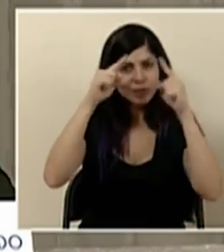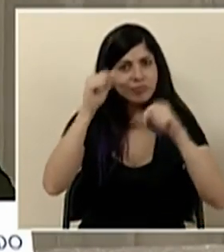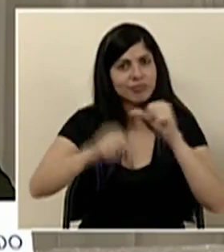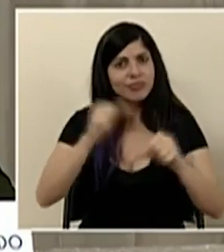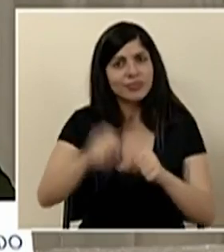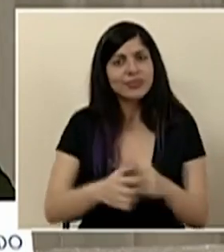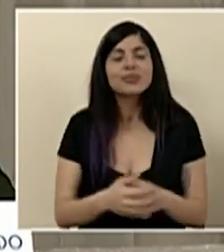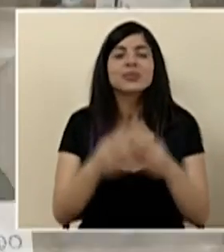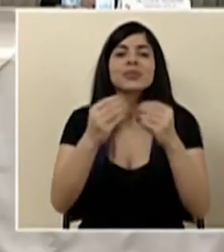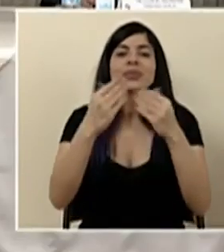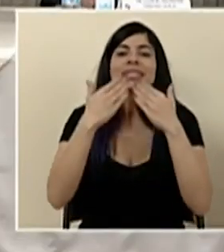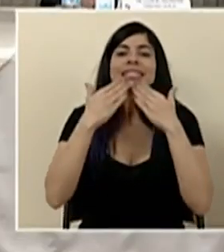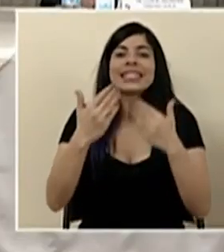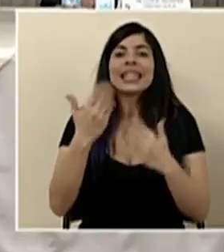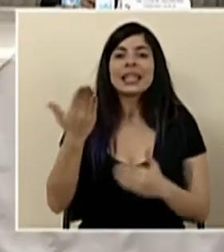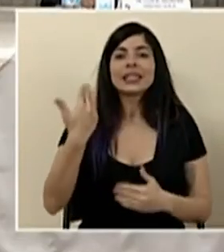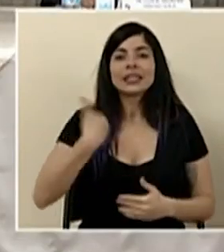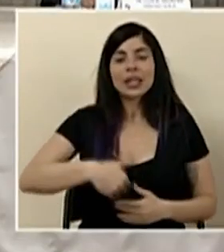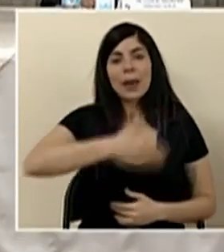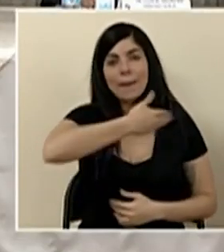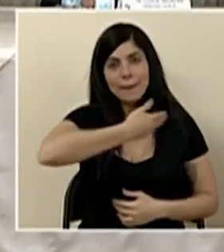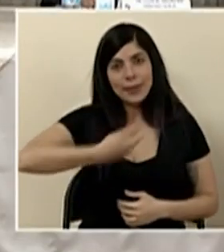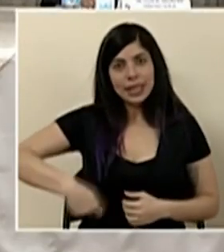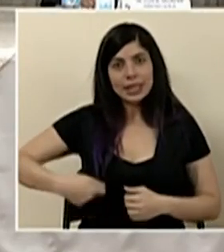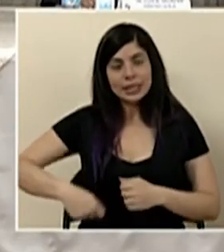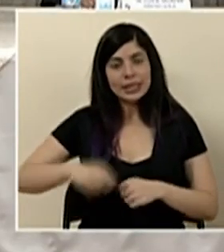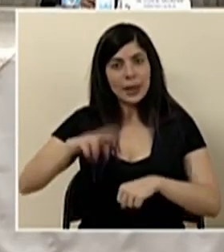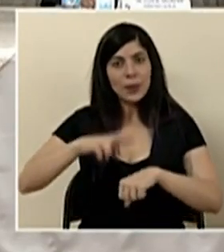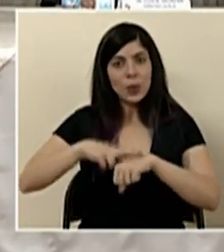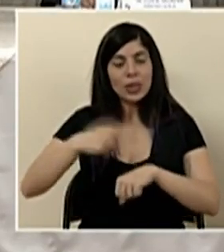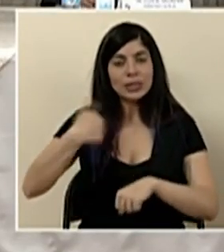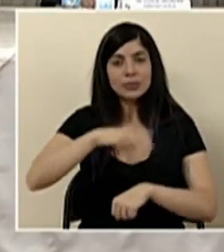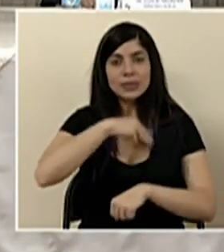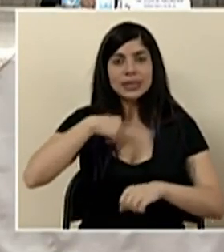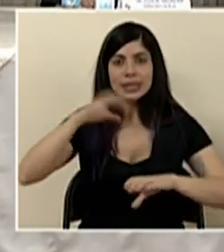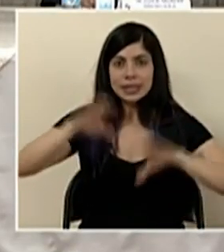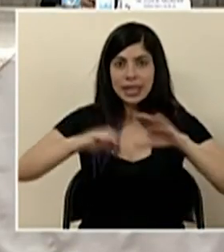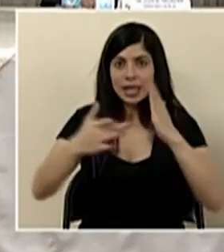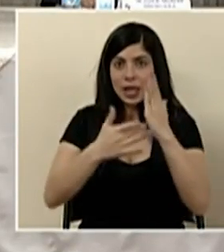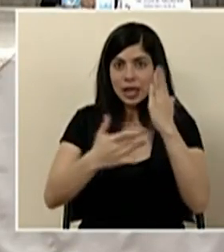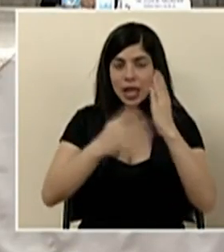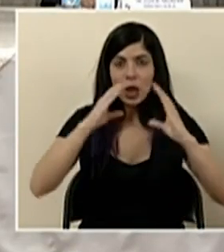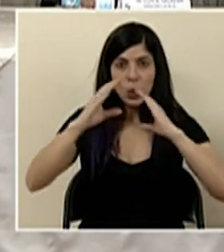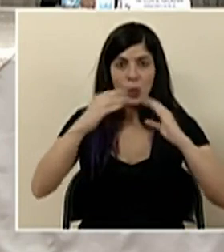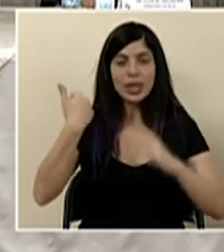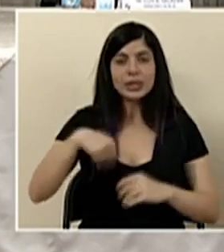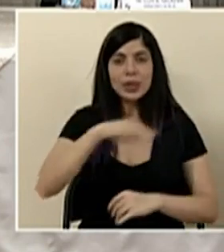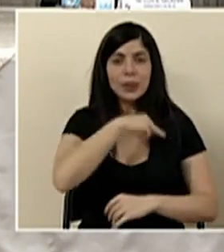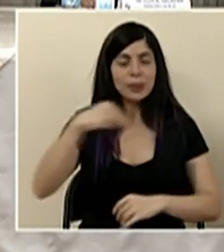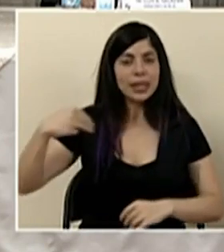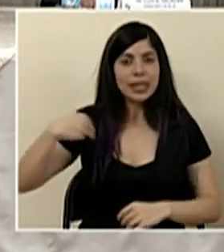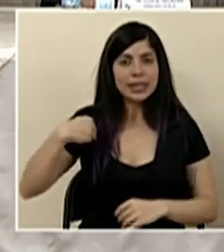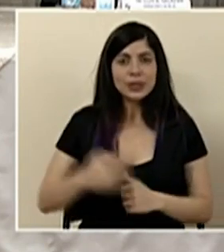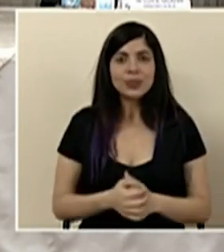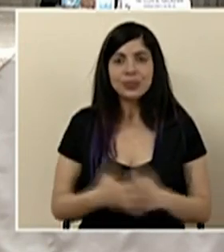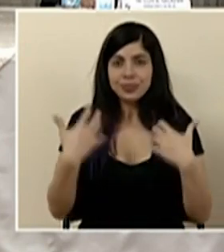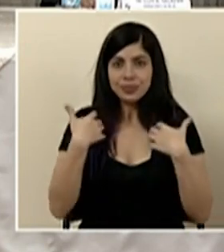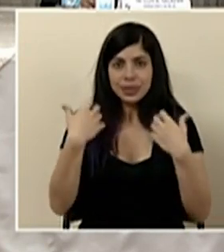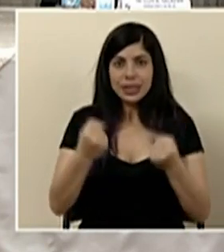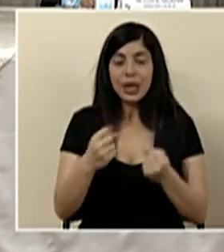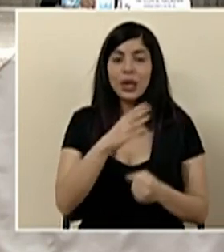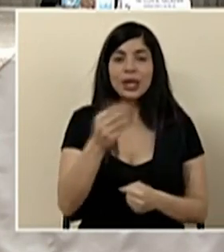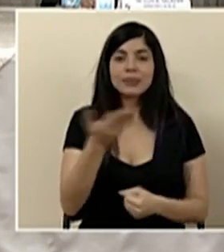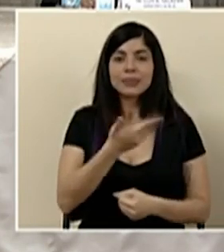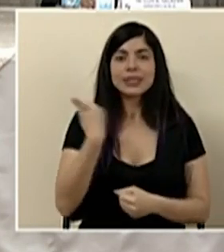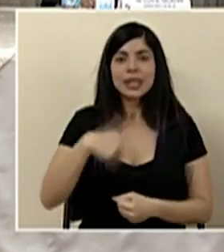adelante muchísimas gracias al señor presidente de la república al señor ministro de ciencia tecnología y telecomunicaciones al señor ministro de salud